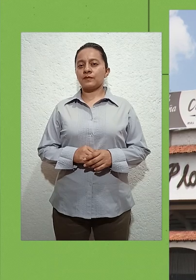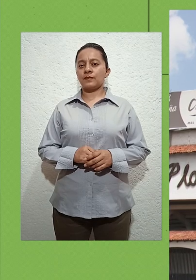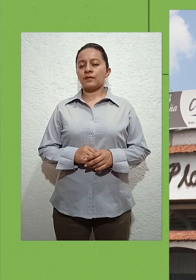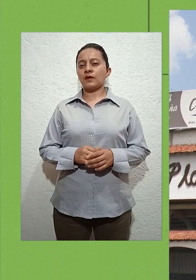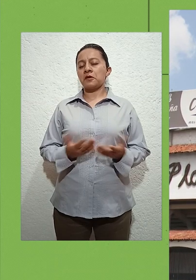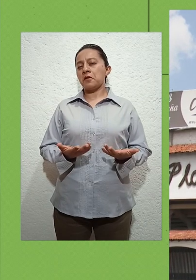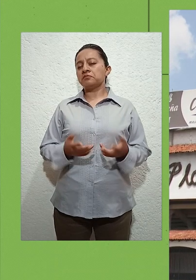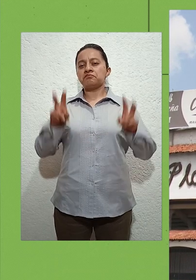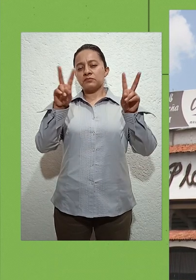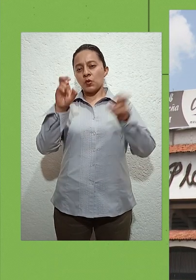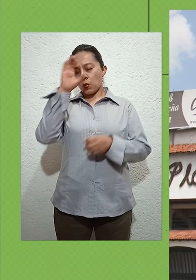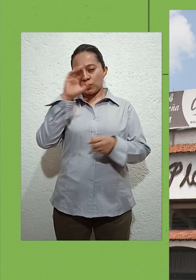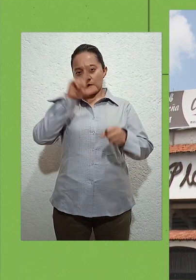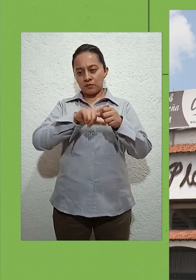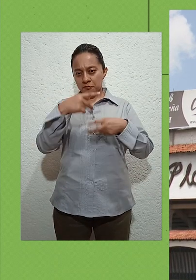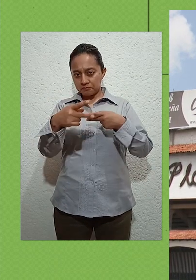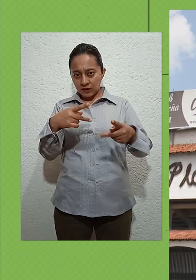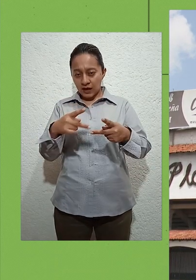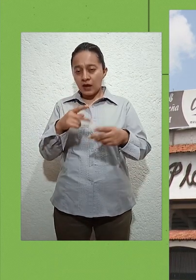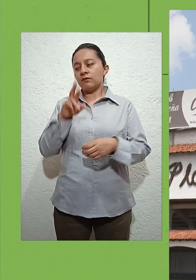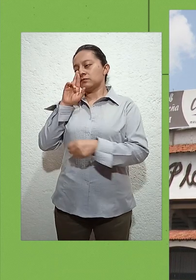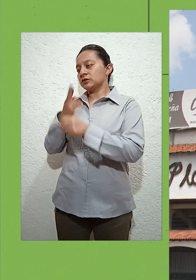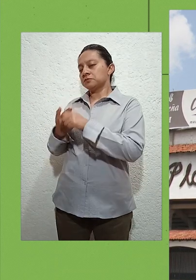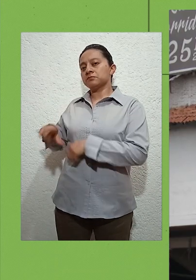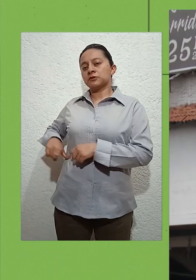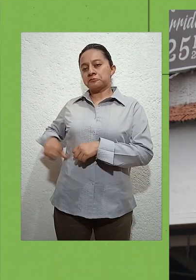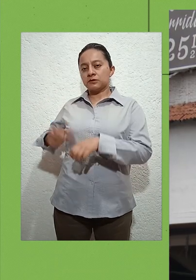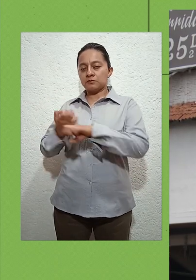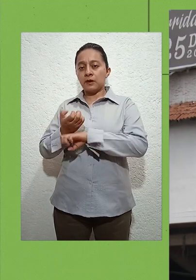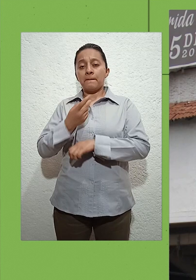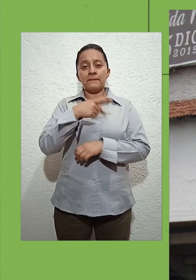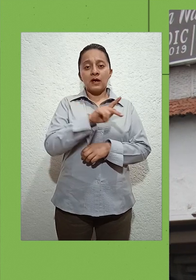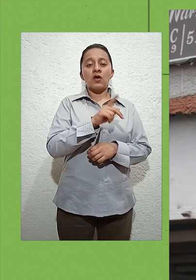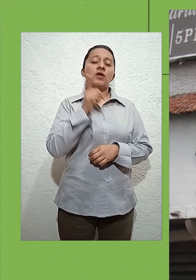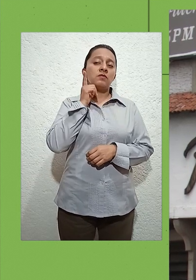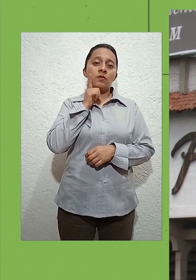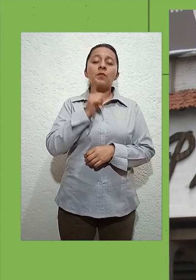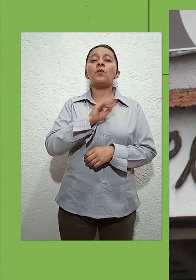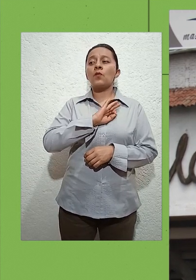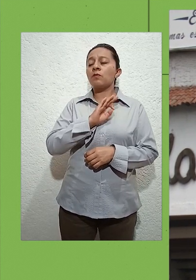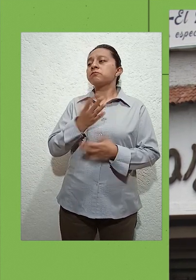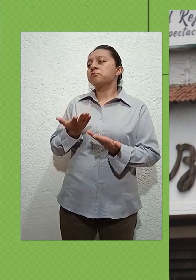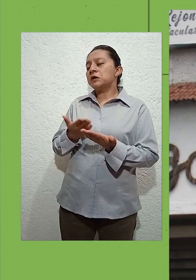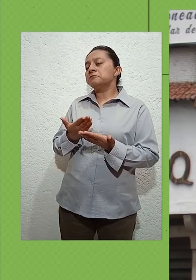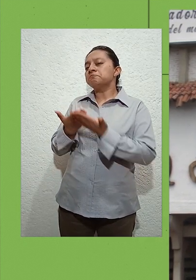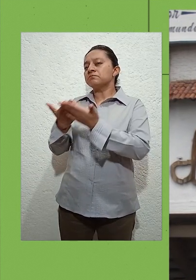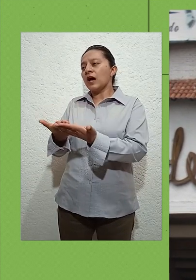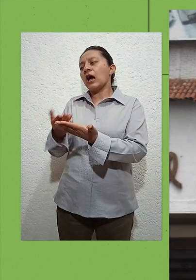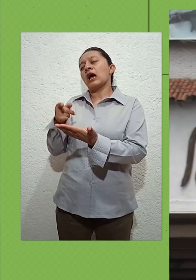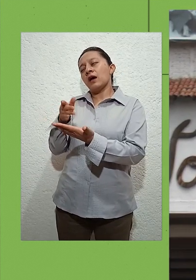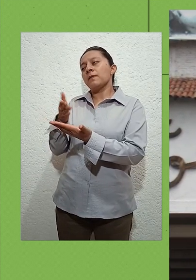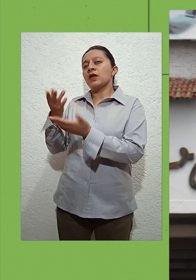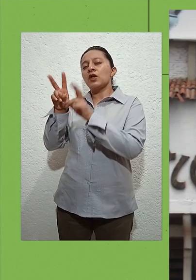La declaratoria como patrimonio cultural la realiza el gobernador del estado y la legislatura bien puede exhortar a que se haga